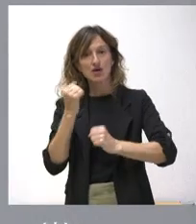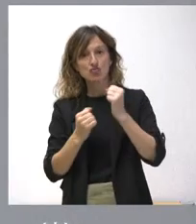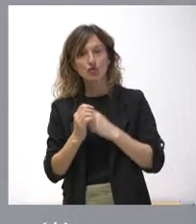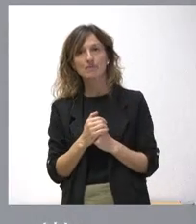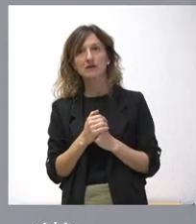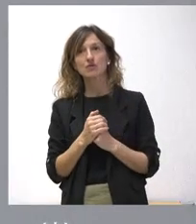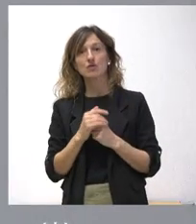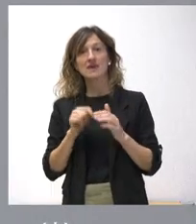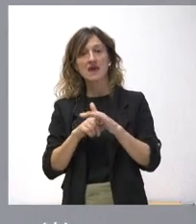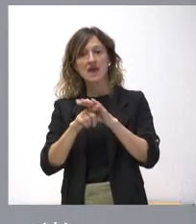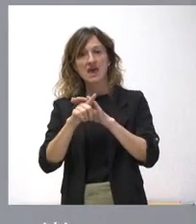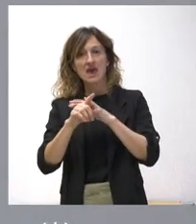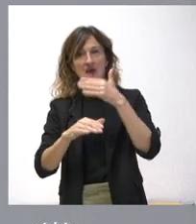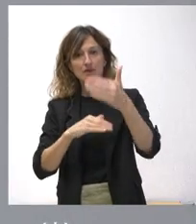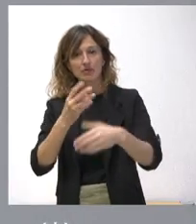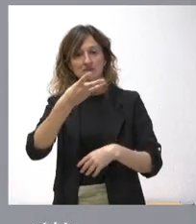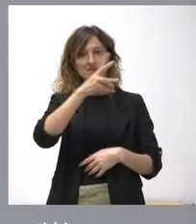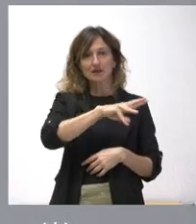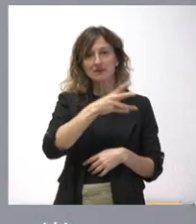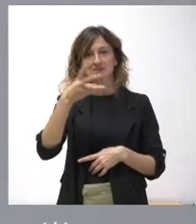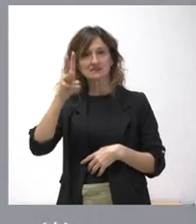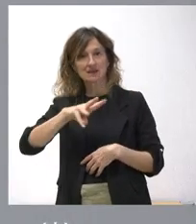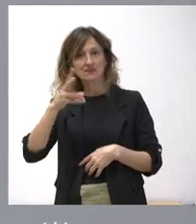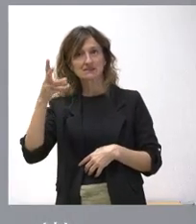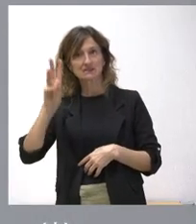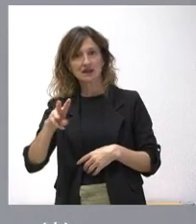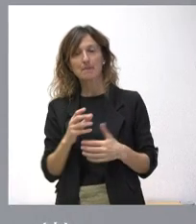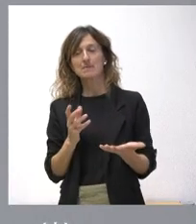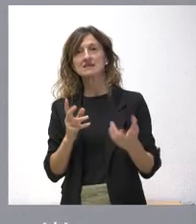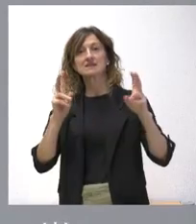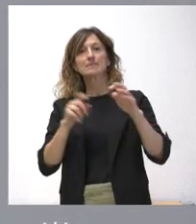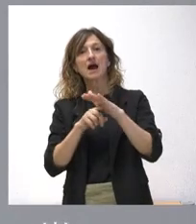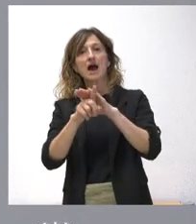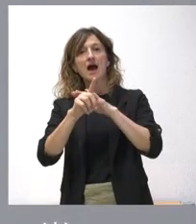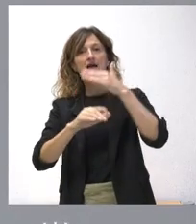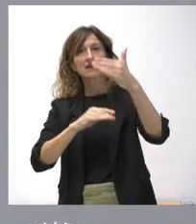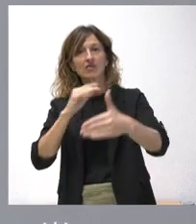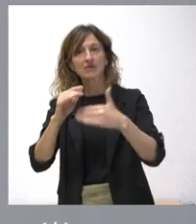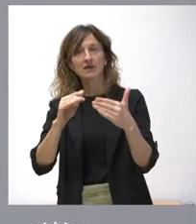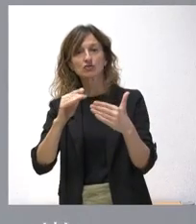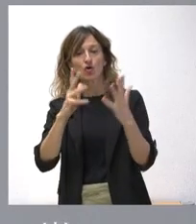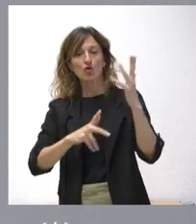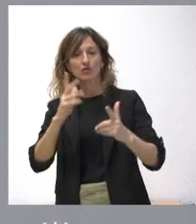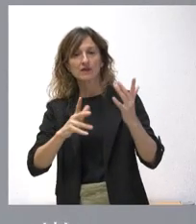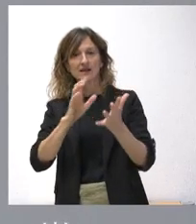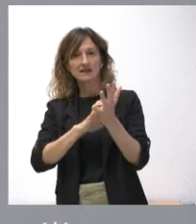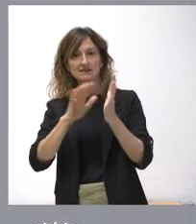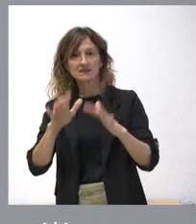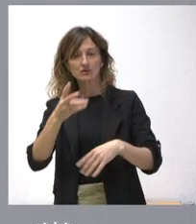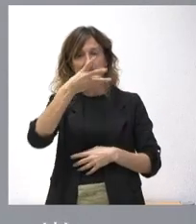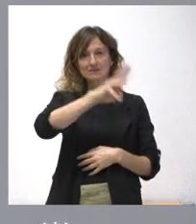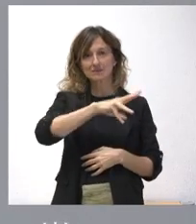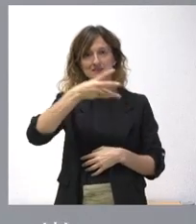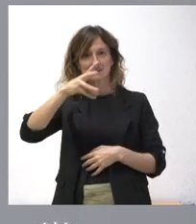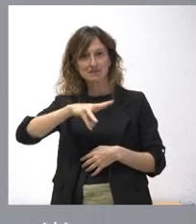las evoluciones que le estamos dando trimestralmente sobre el crecimiento de la contabilidad regional en términos trimestrales.